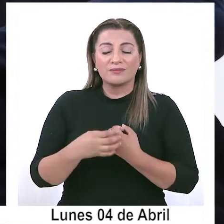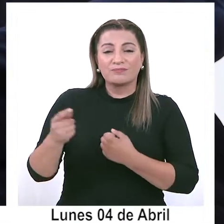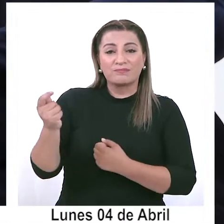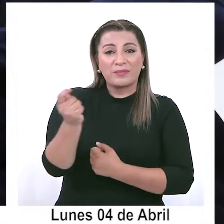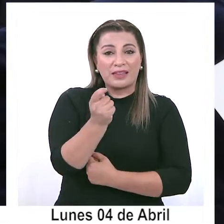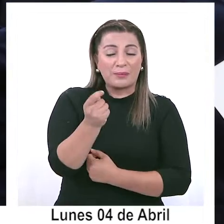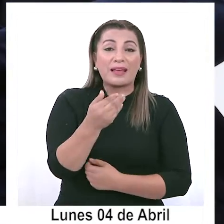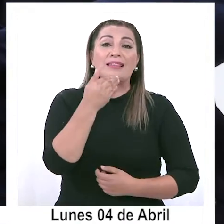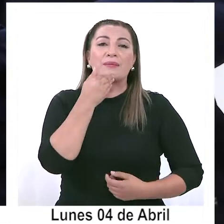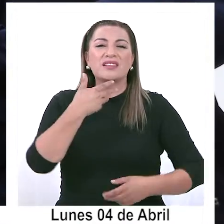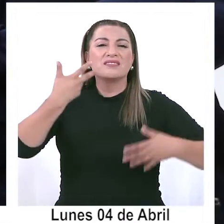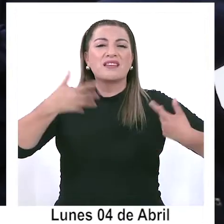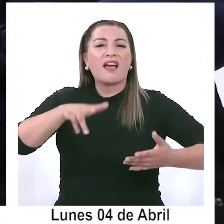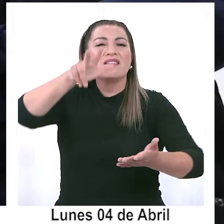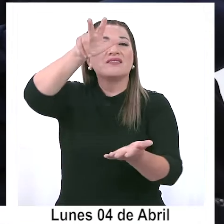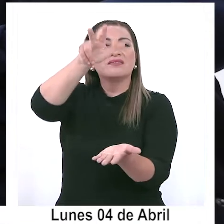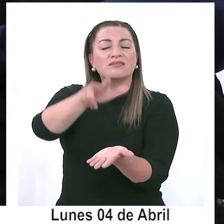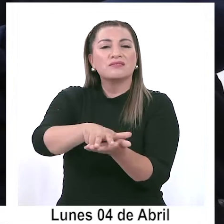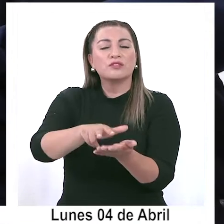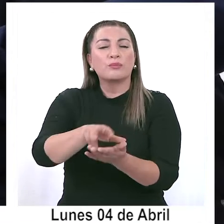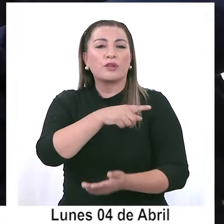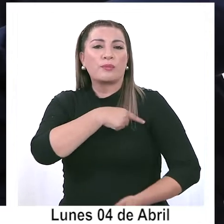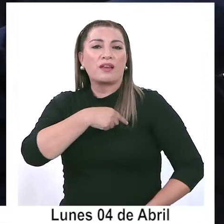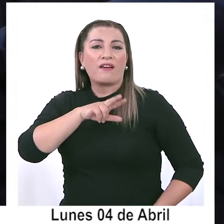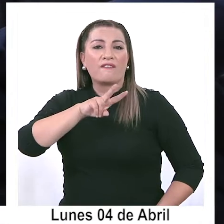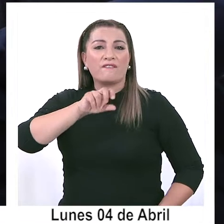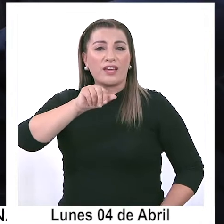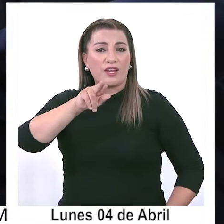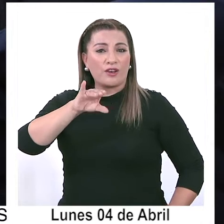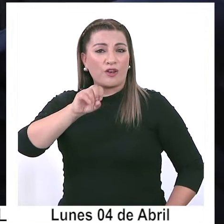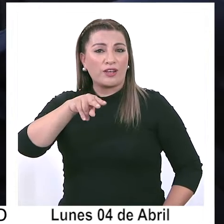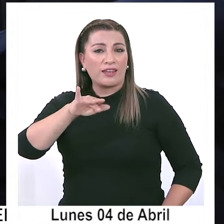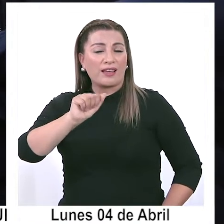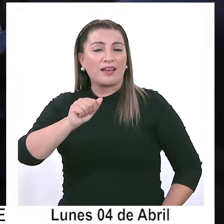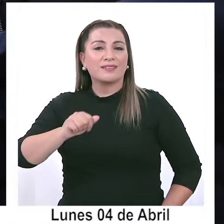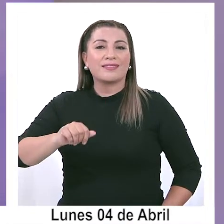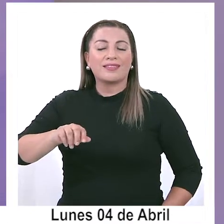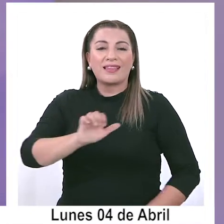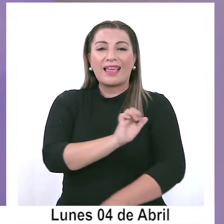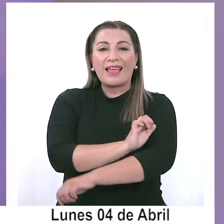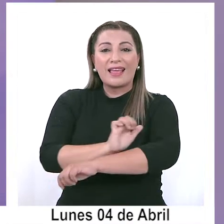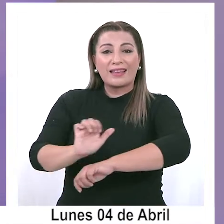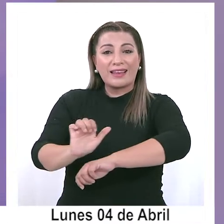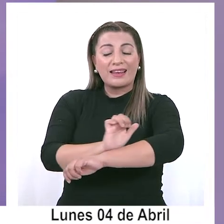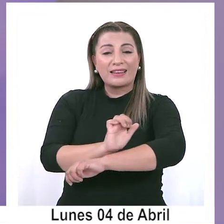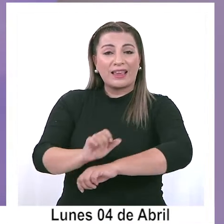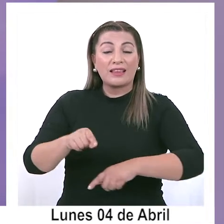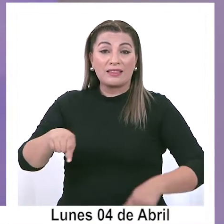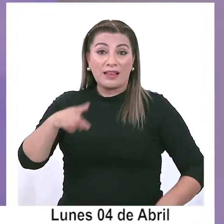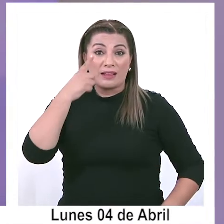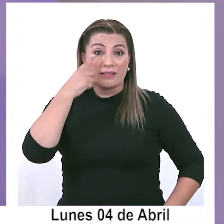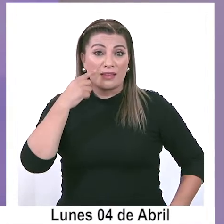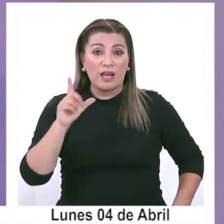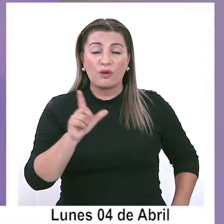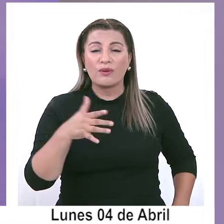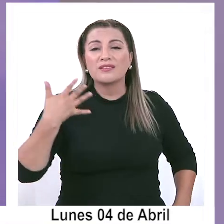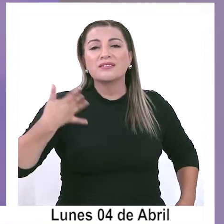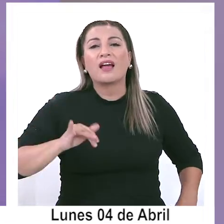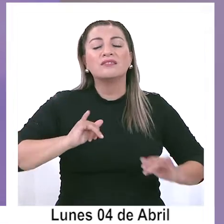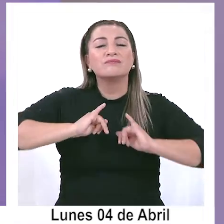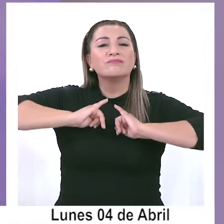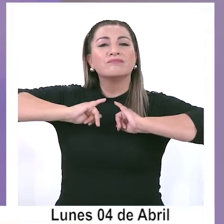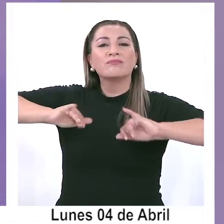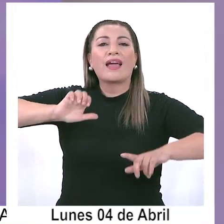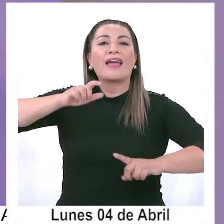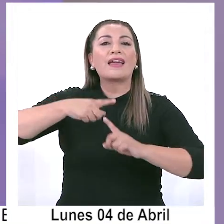También se ratificó el nombre de Verónica Chiller en Energía. Este lunes, en tanto, se informó el